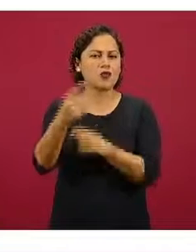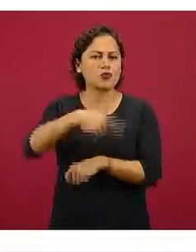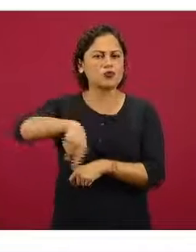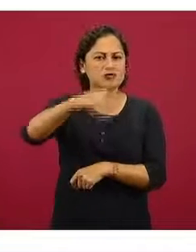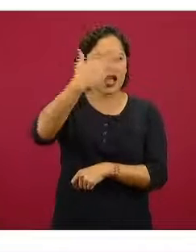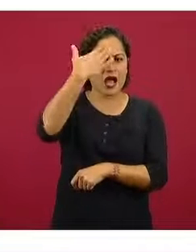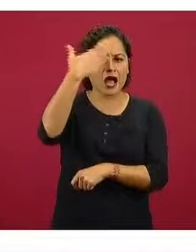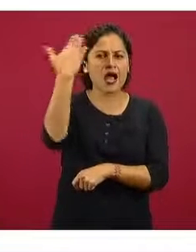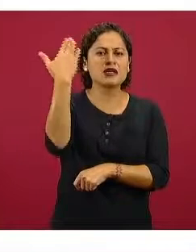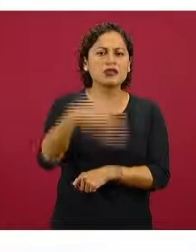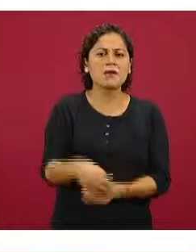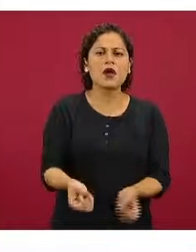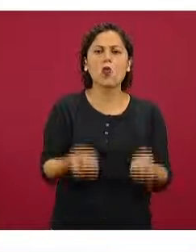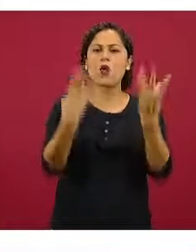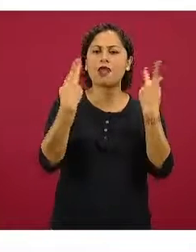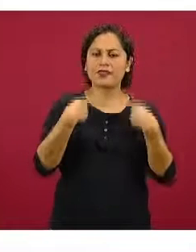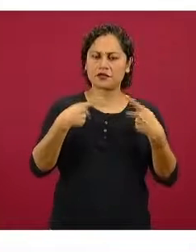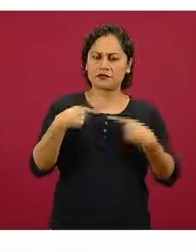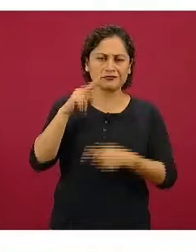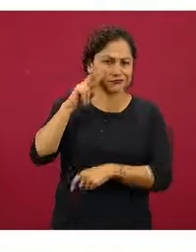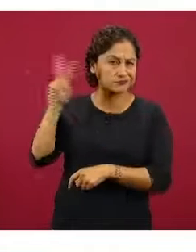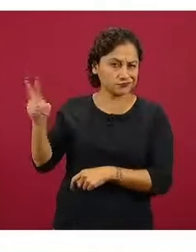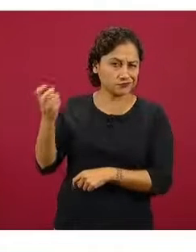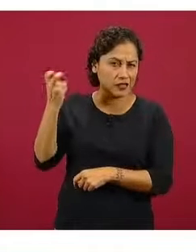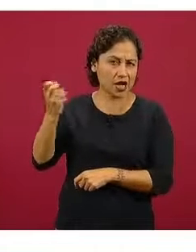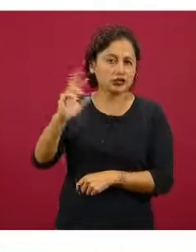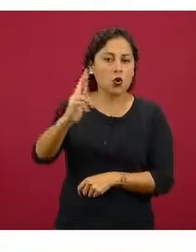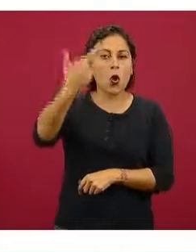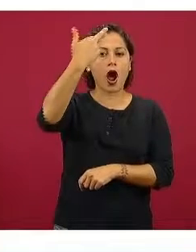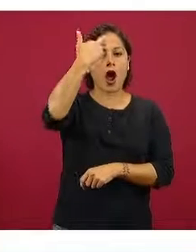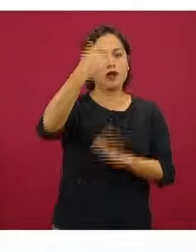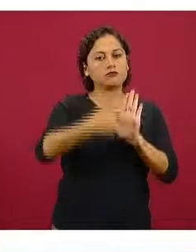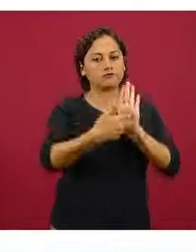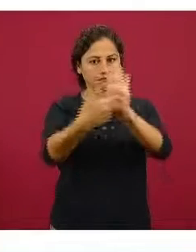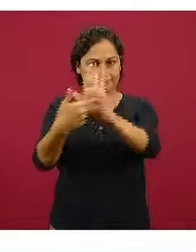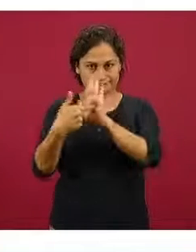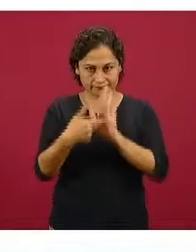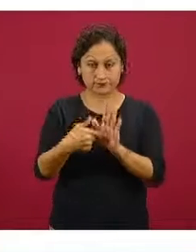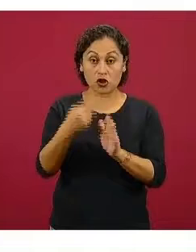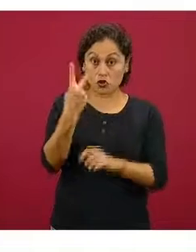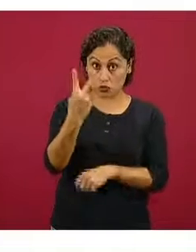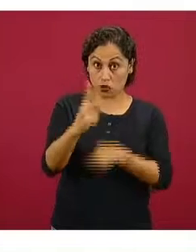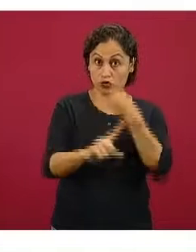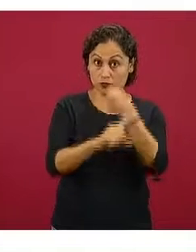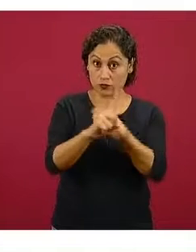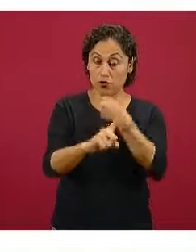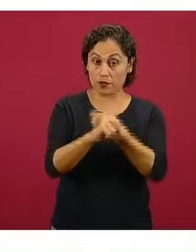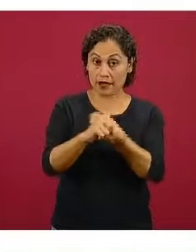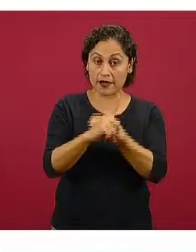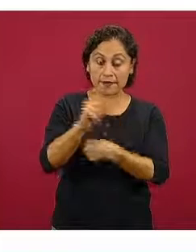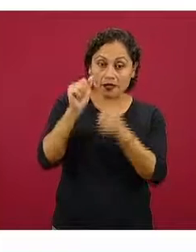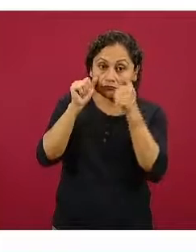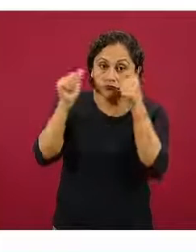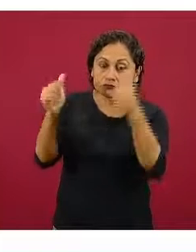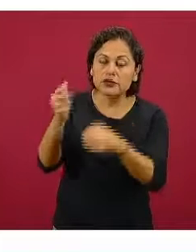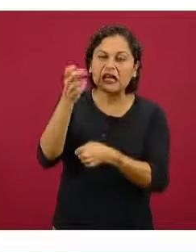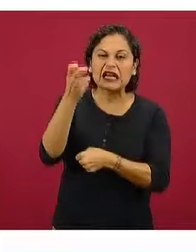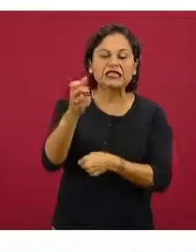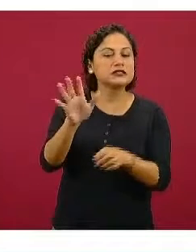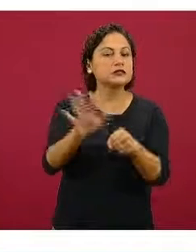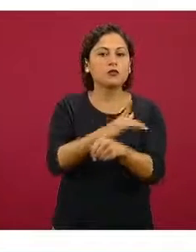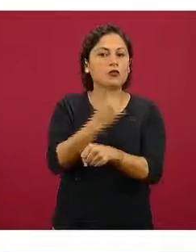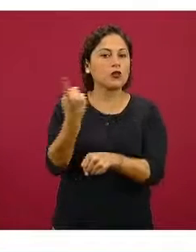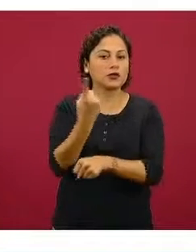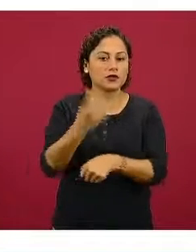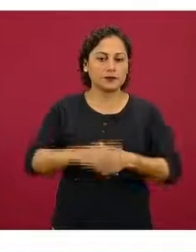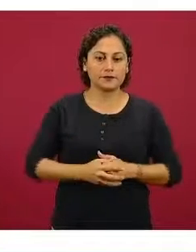las hemos comentado en varias solamente para recordarle, cuáles son estos dos problemas, dónde está el impacto de estos problemas, o